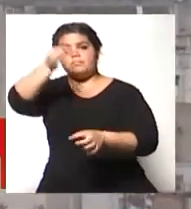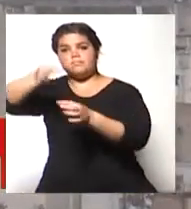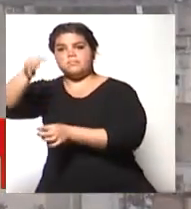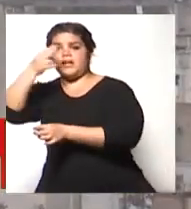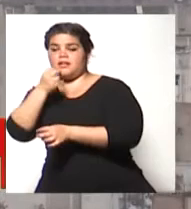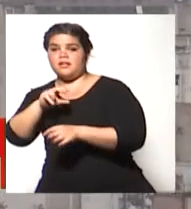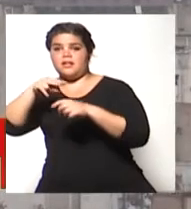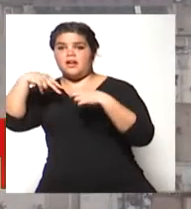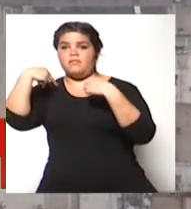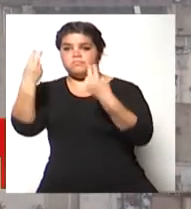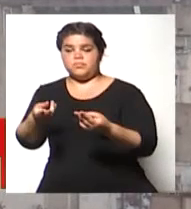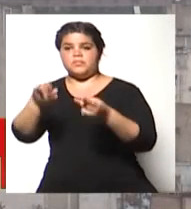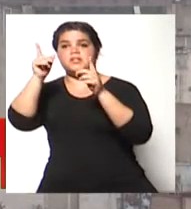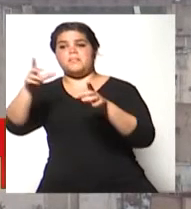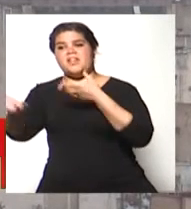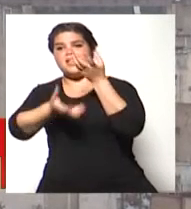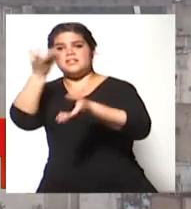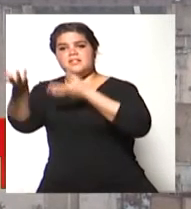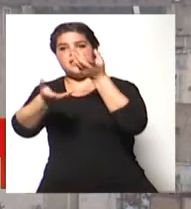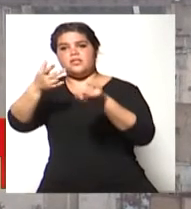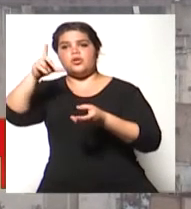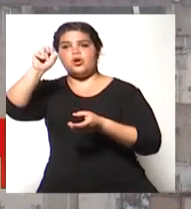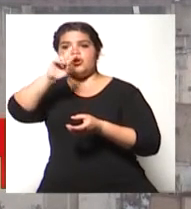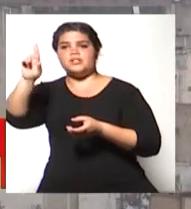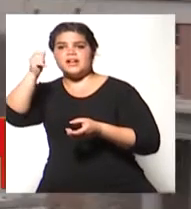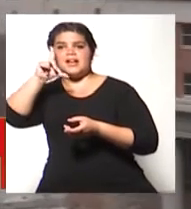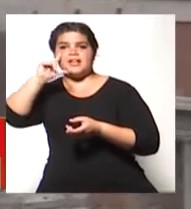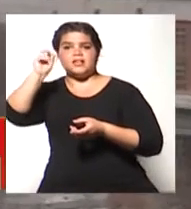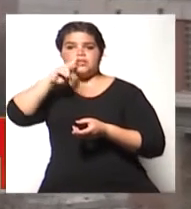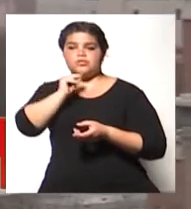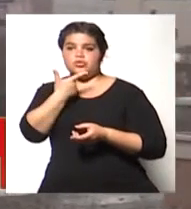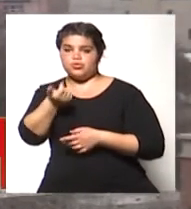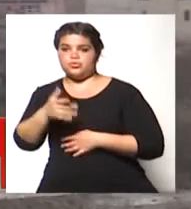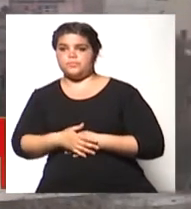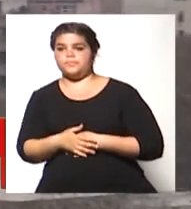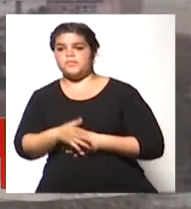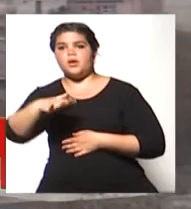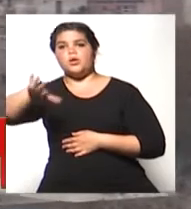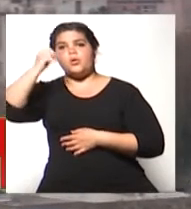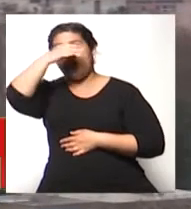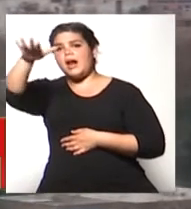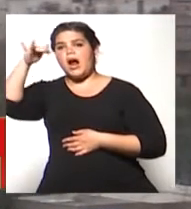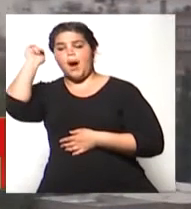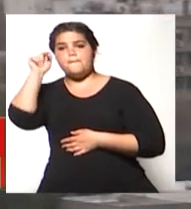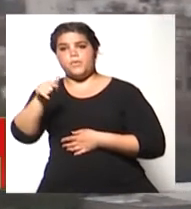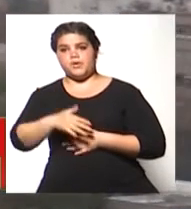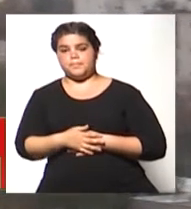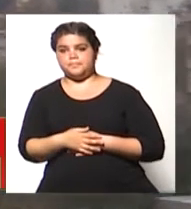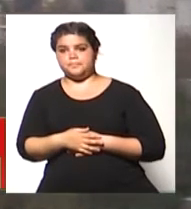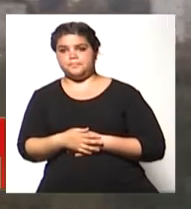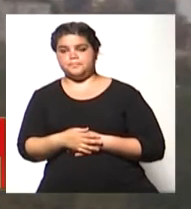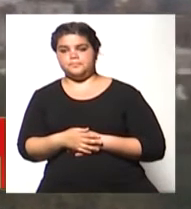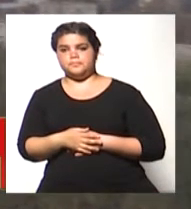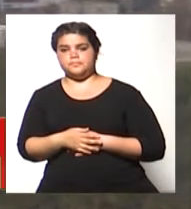y un incendio en la zona de Corralito. Todos te recuerdo, todos estos incendios han sido del campo inculto. Ya,